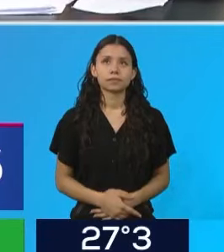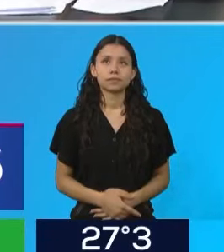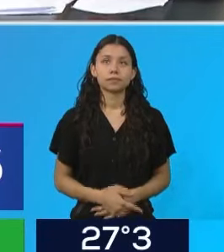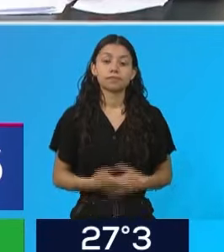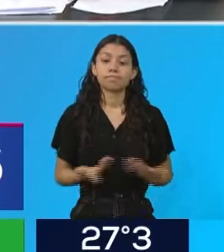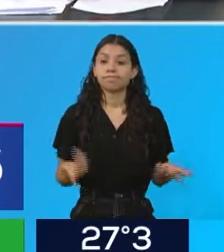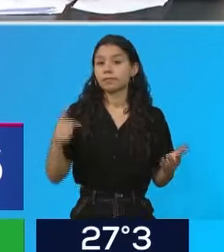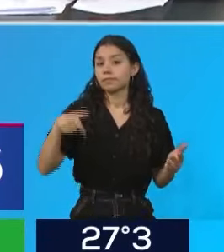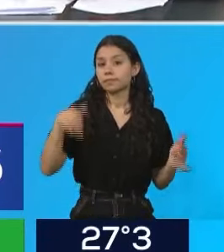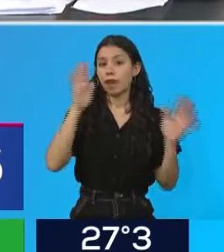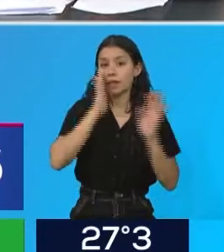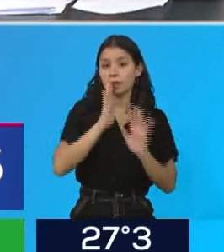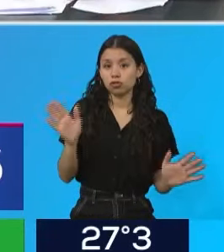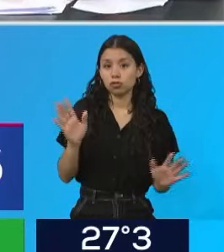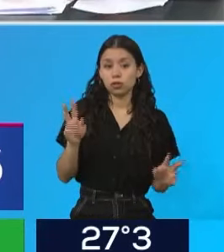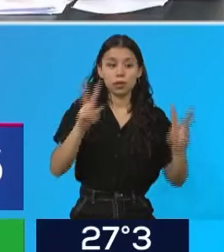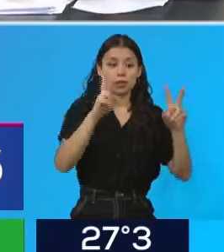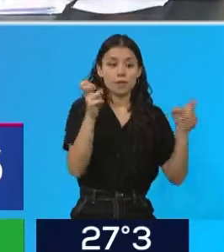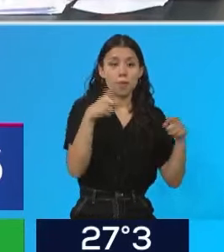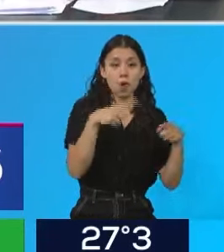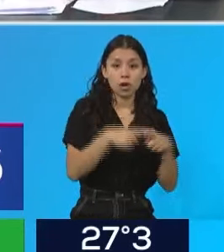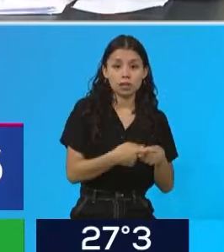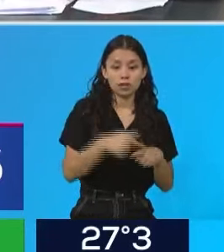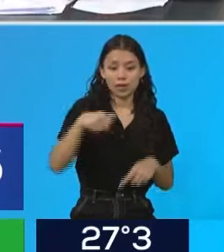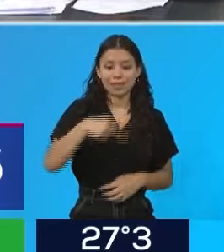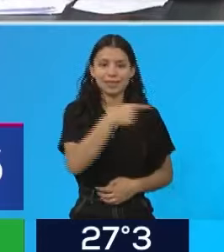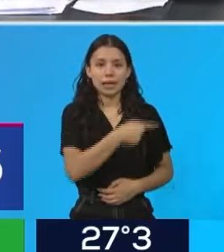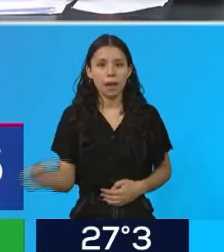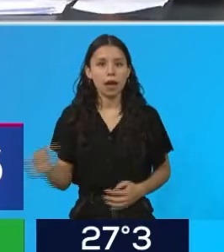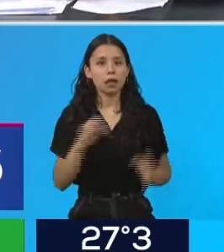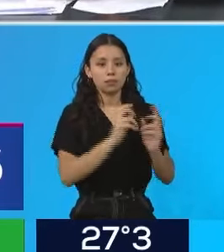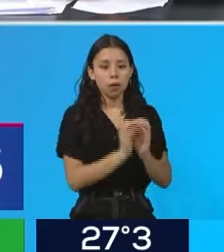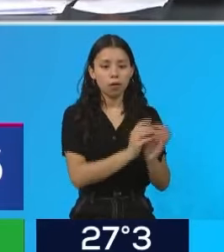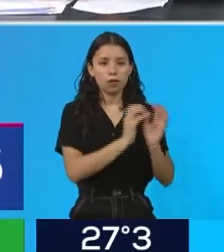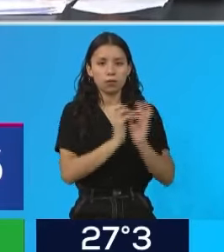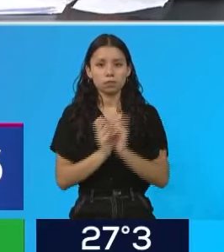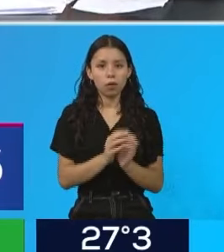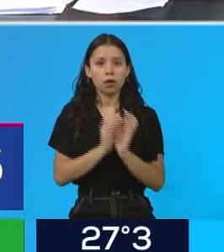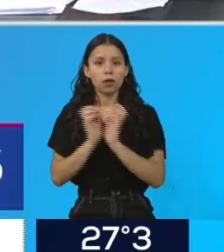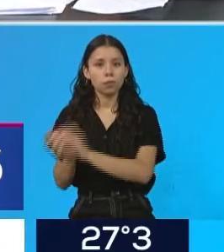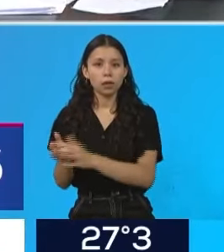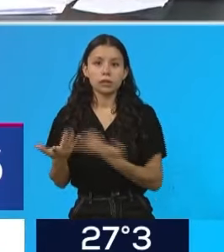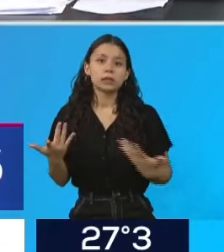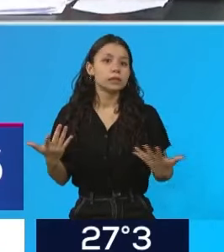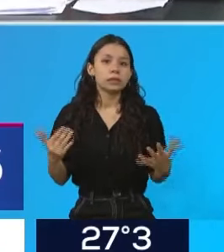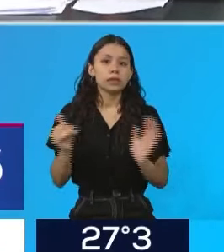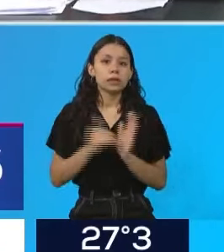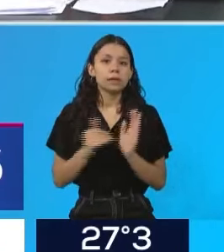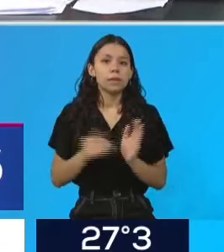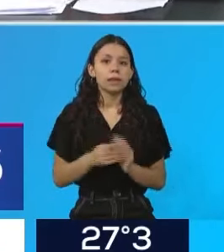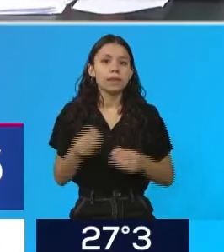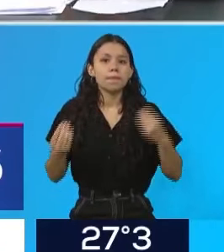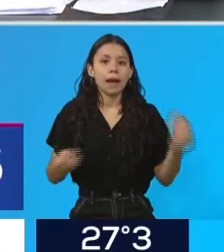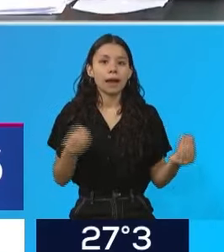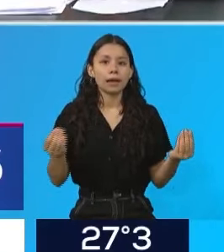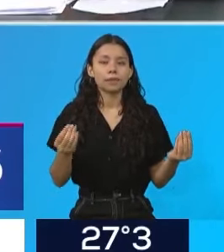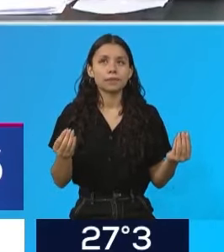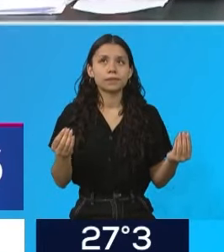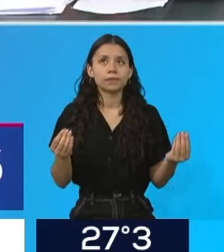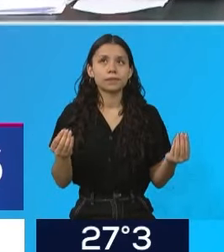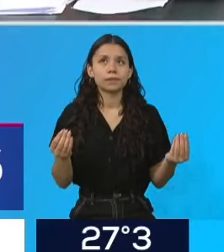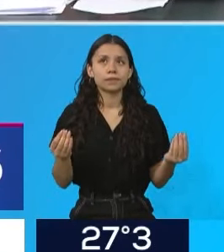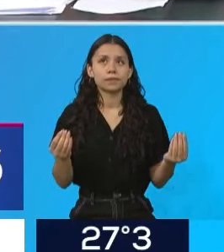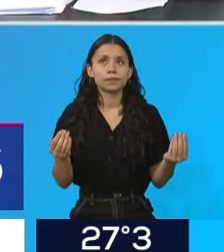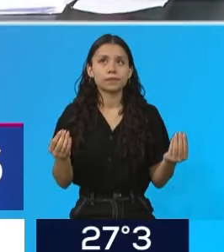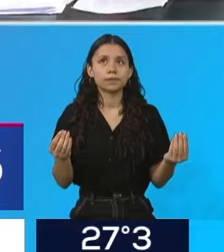atentos desde lo político para ver qué pasa esta semana porque de todo esto depende la previsibilidad de los recursos con los que va a